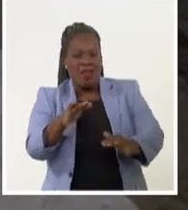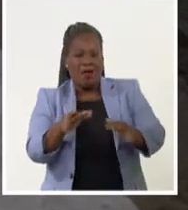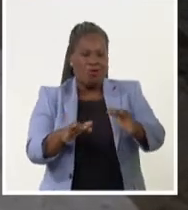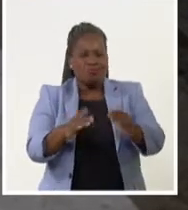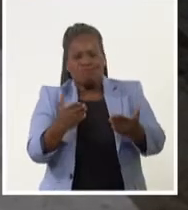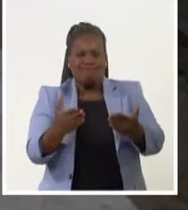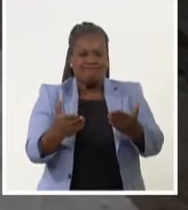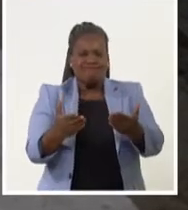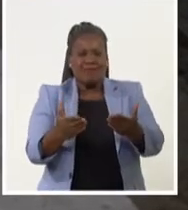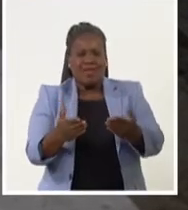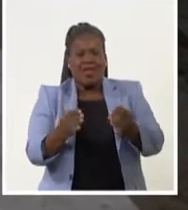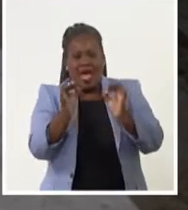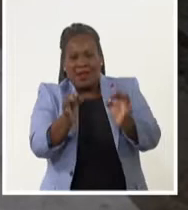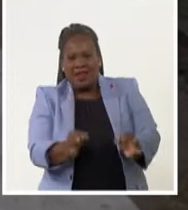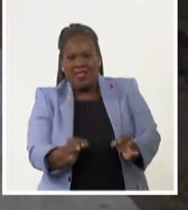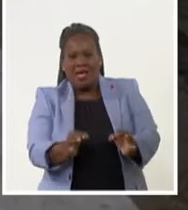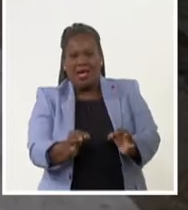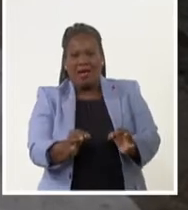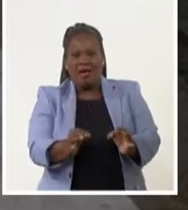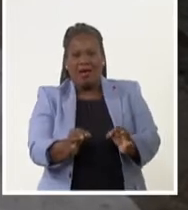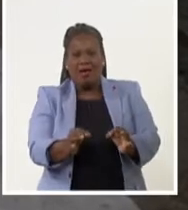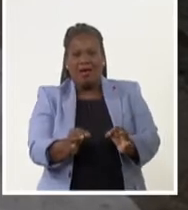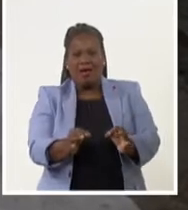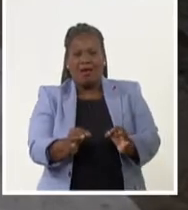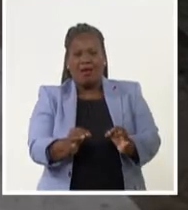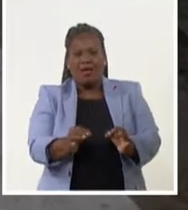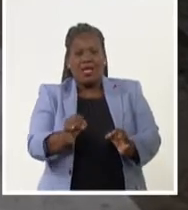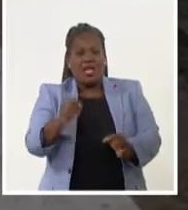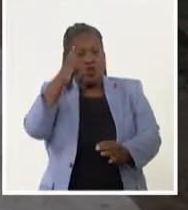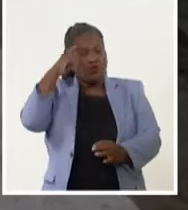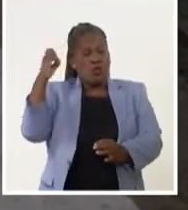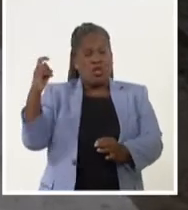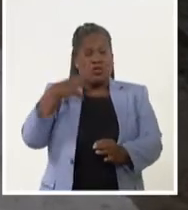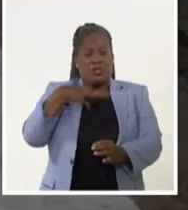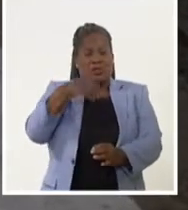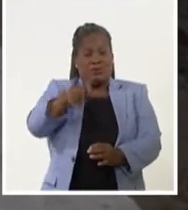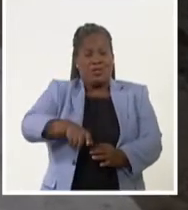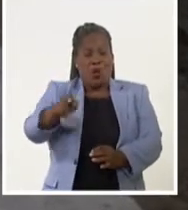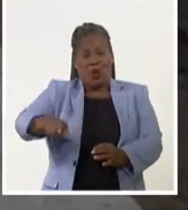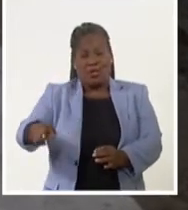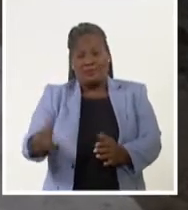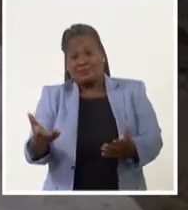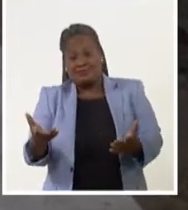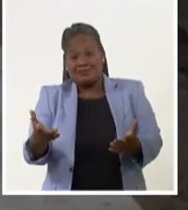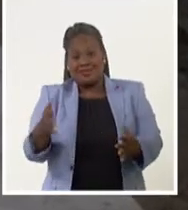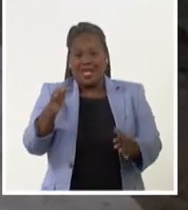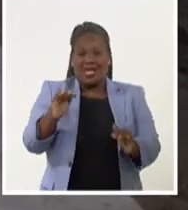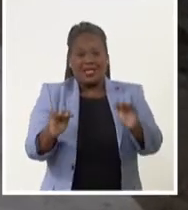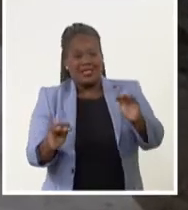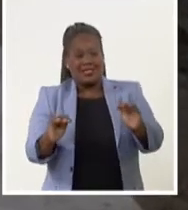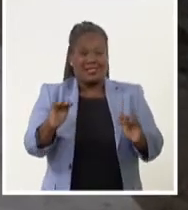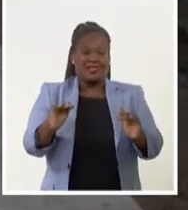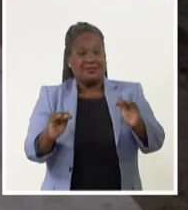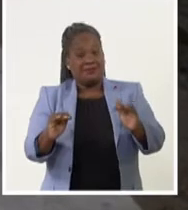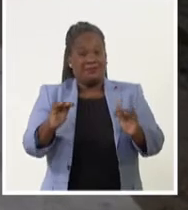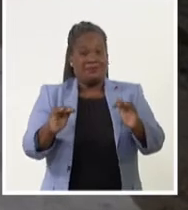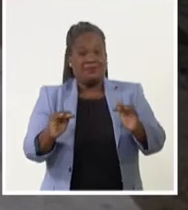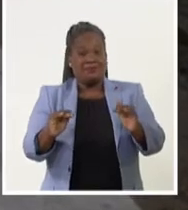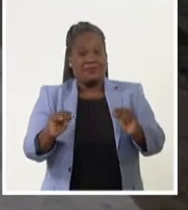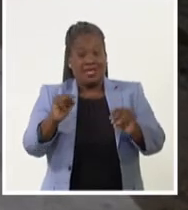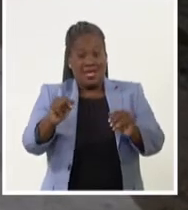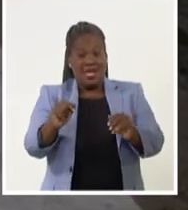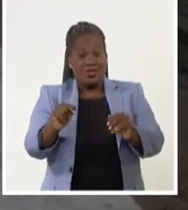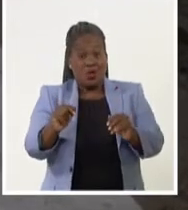una realidad y las utopías que tiene el individuo, que los lleva a